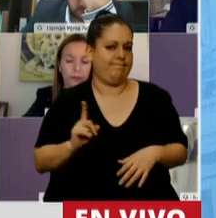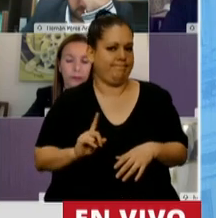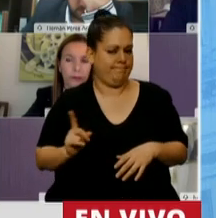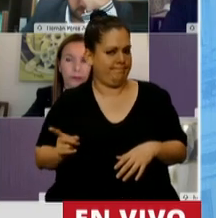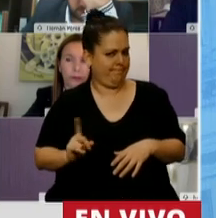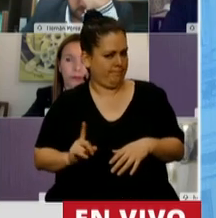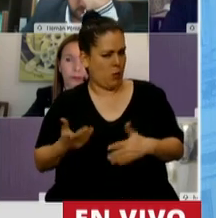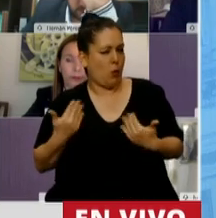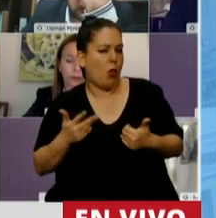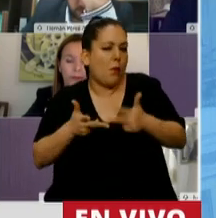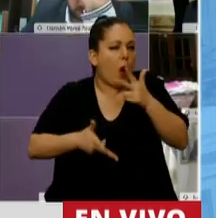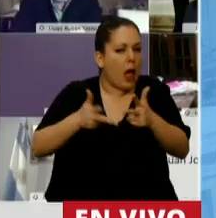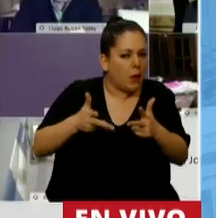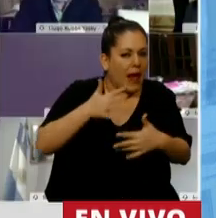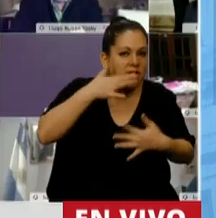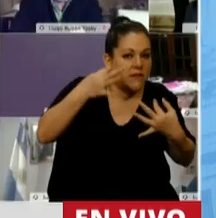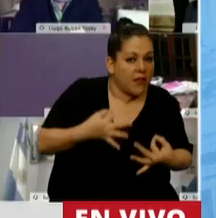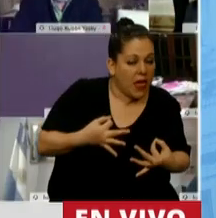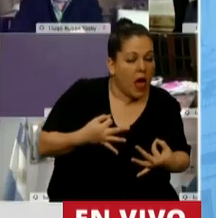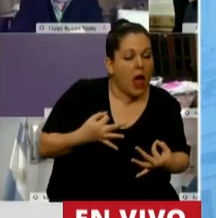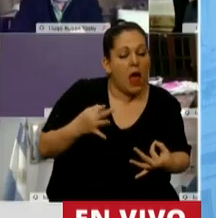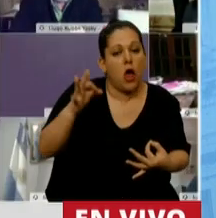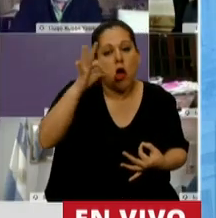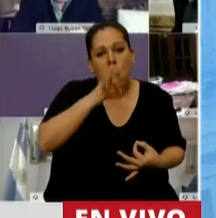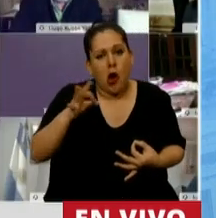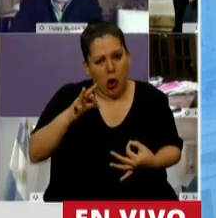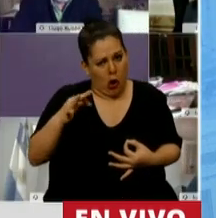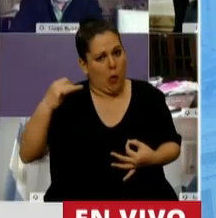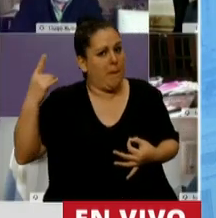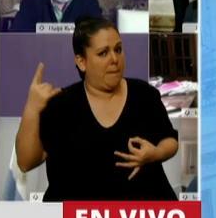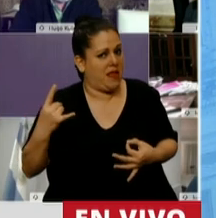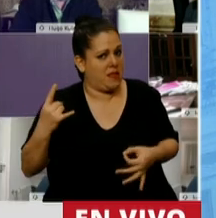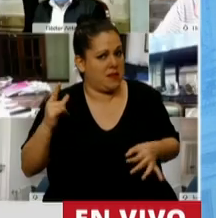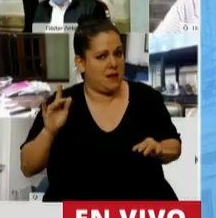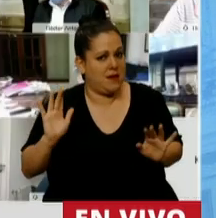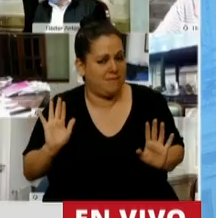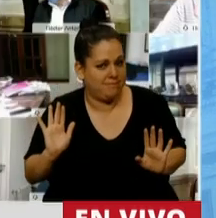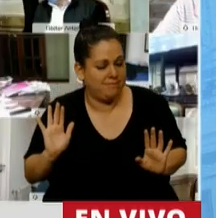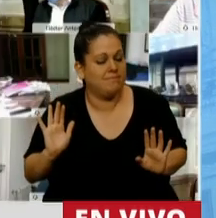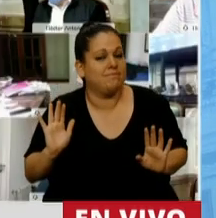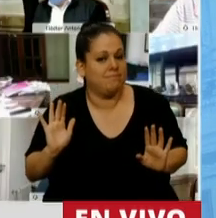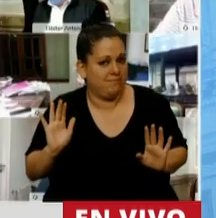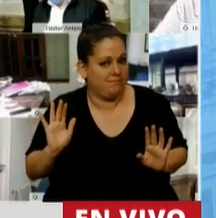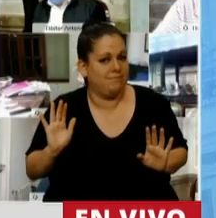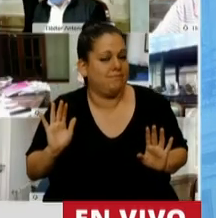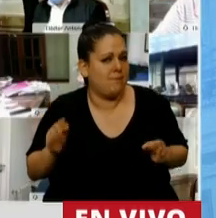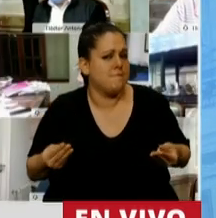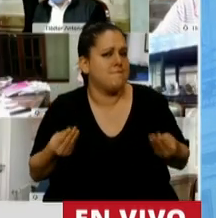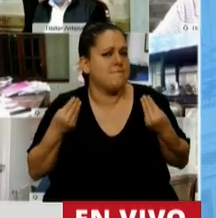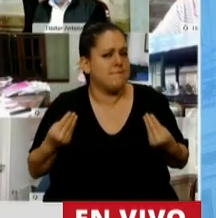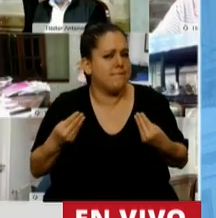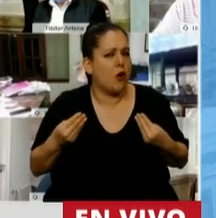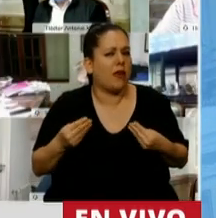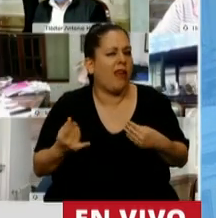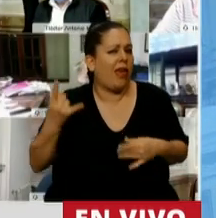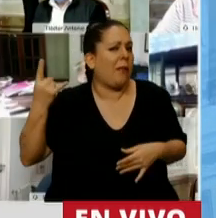Podemos hablar de una gran verdad, pero también podemos hablar de una gran mentira. ¿Y por qué podemos hablar de